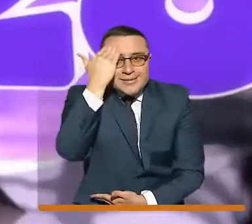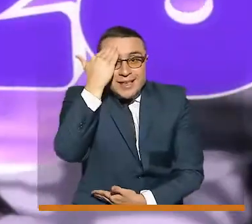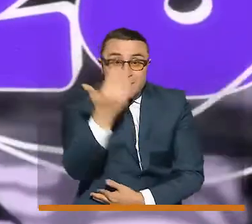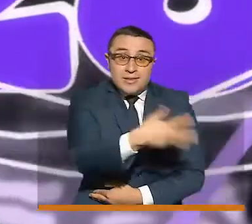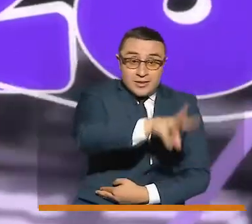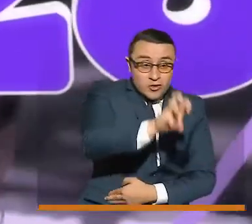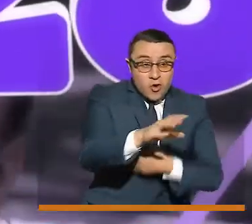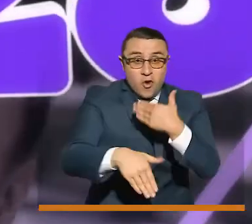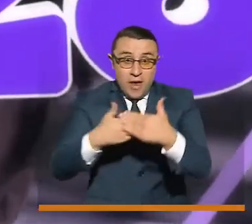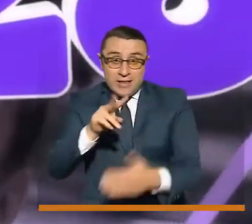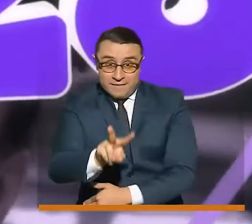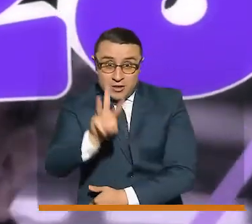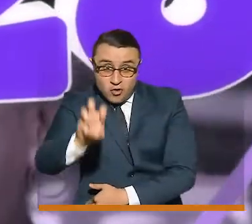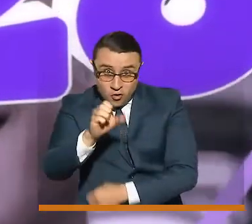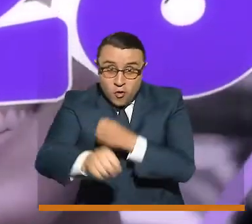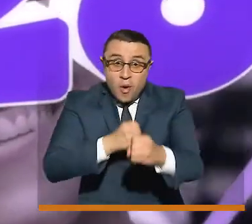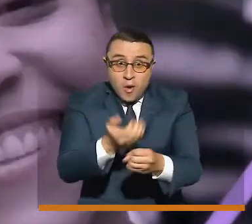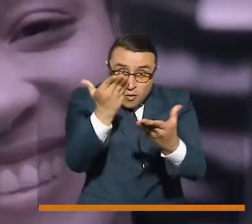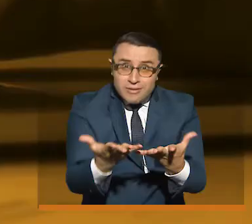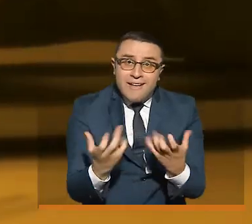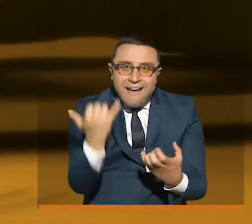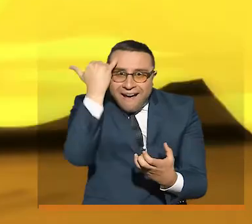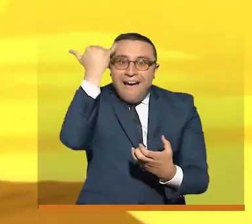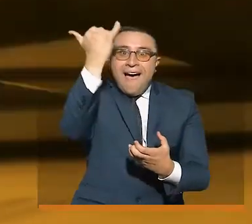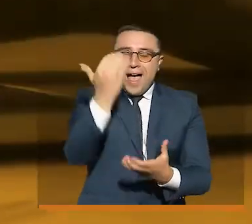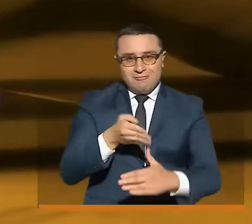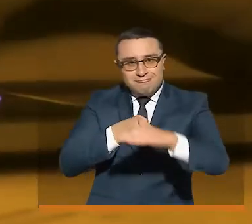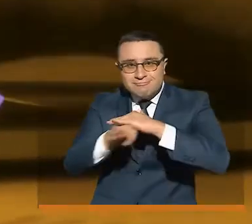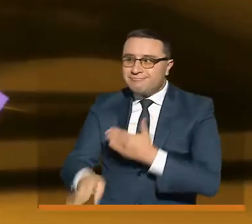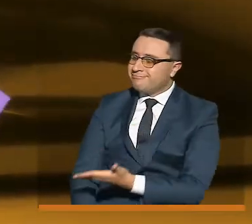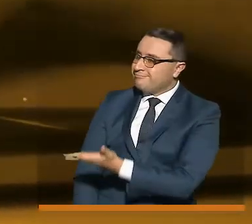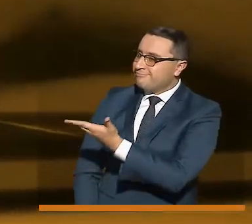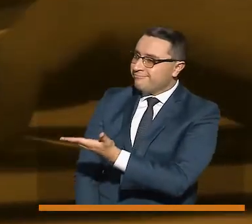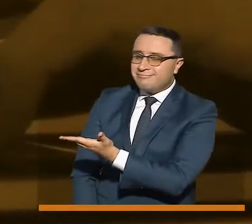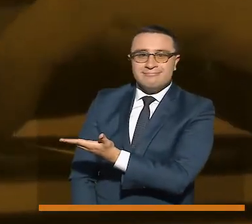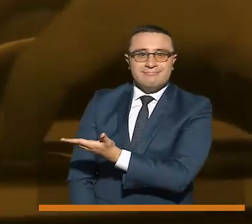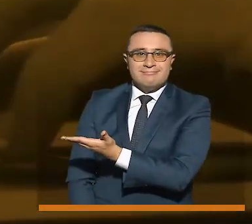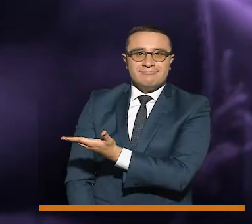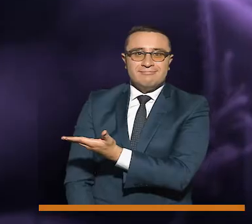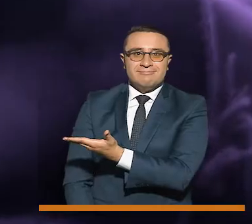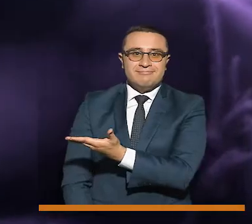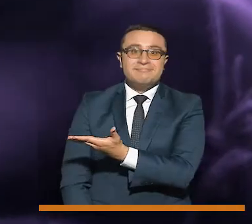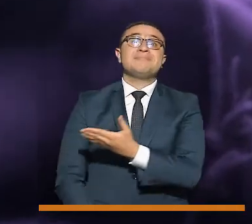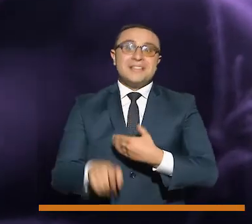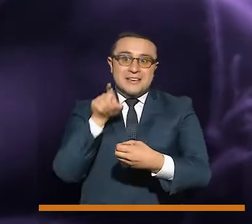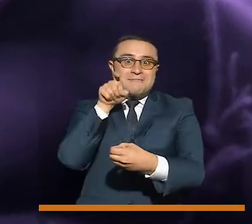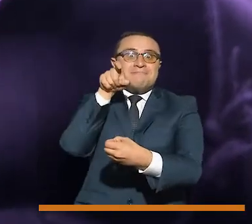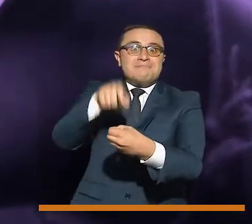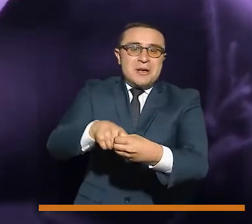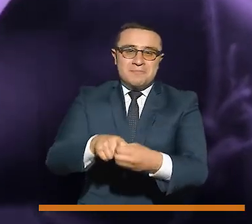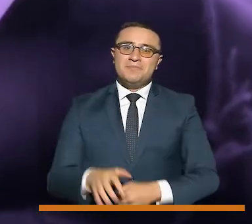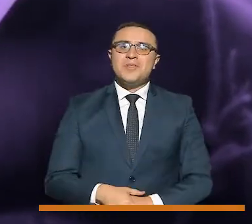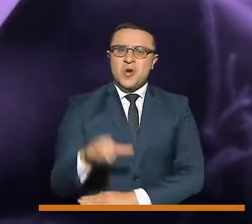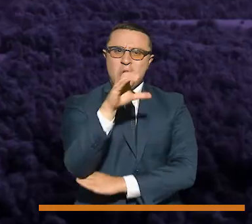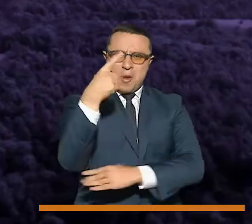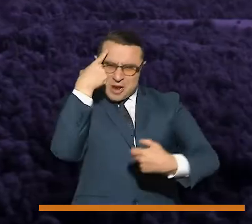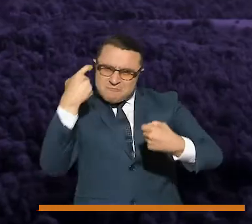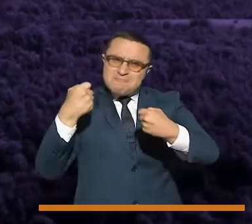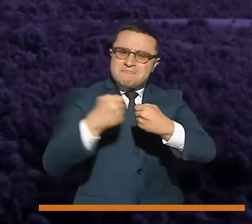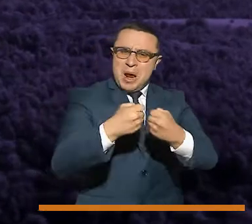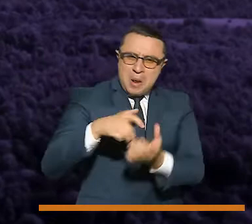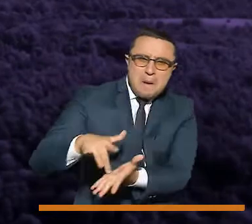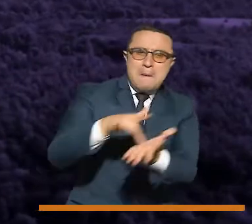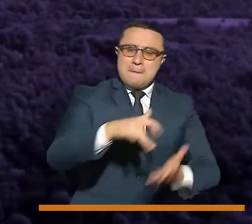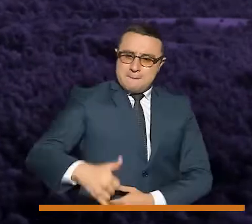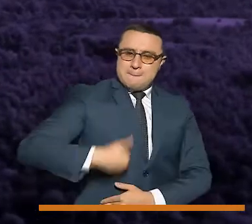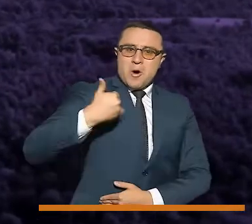18 y 28 años con ganas de emprender, ingresen a www.bancoagrario.gov.co para aplicar. Pacto